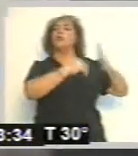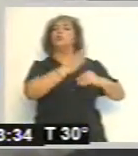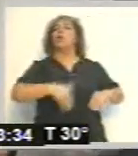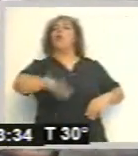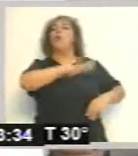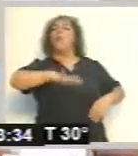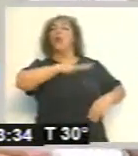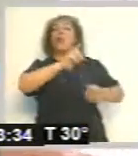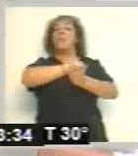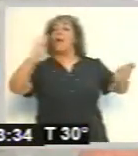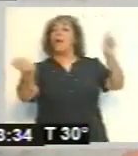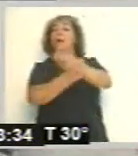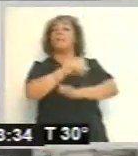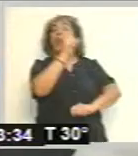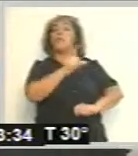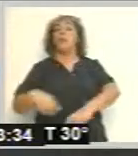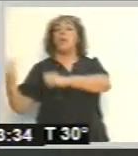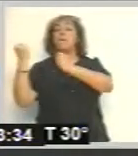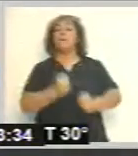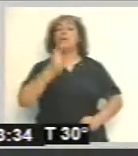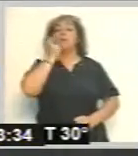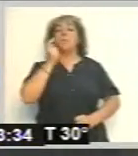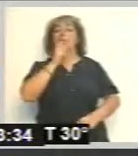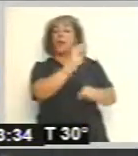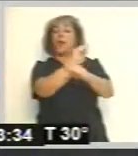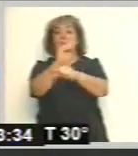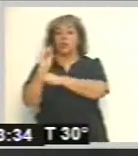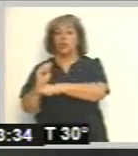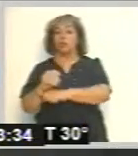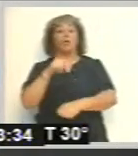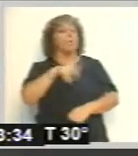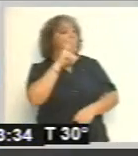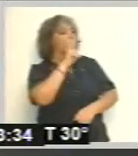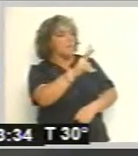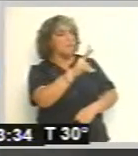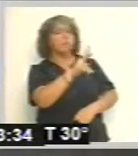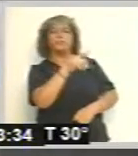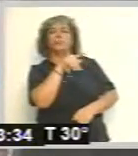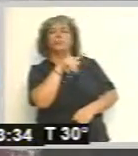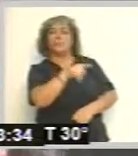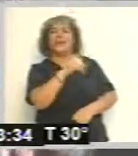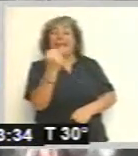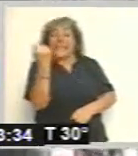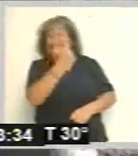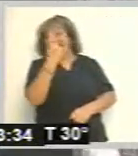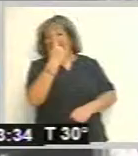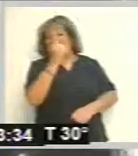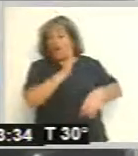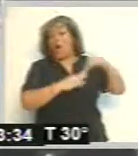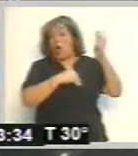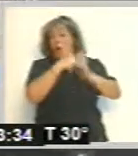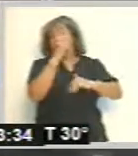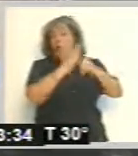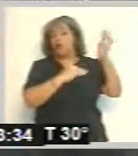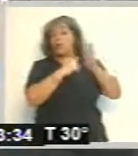espacios para trasladar a los comerciantes del Parque San Martín. Como podemos observar, recién se está realizando todo lo